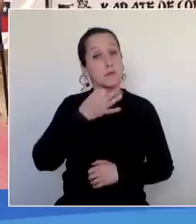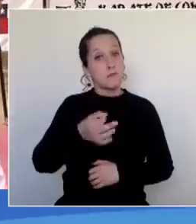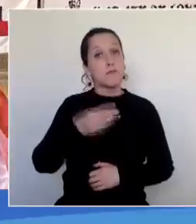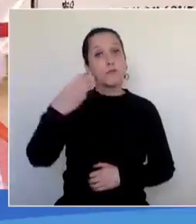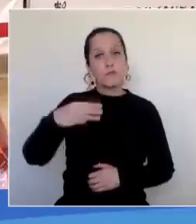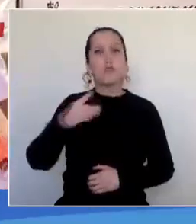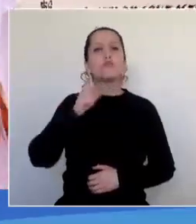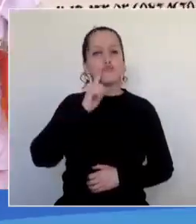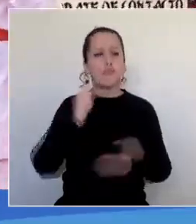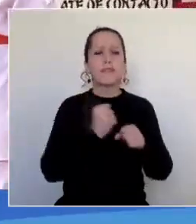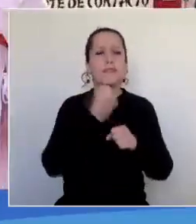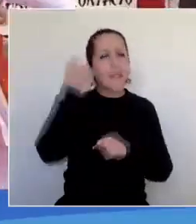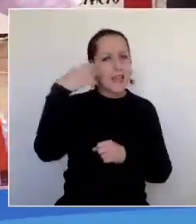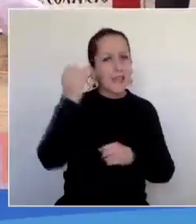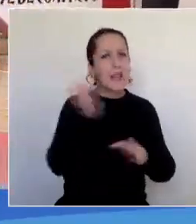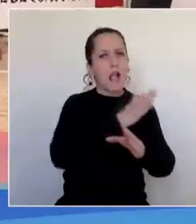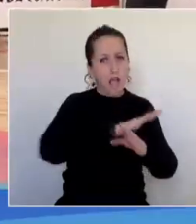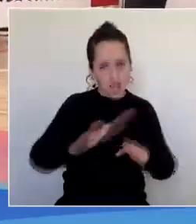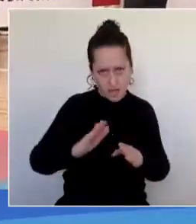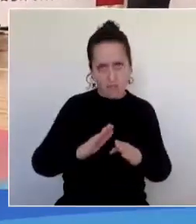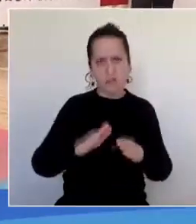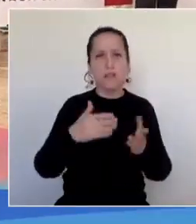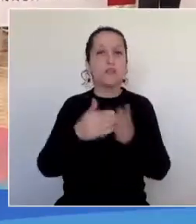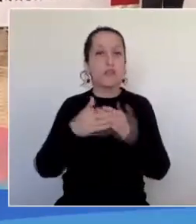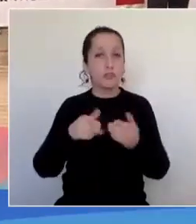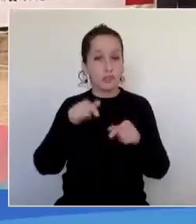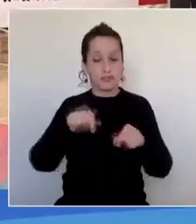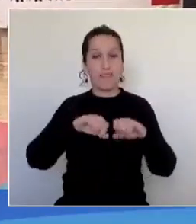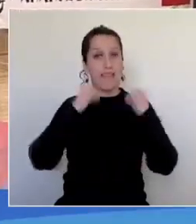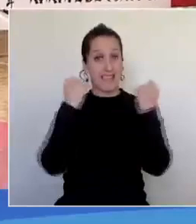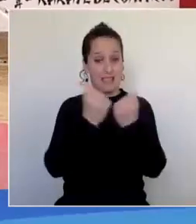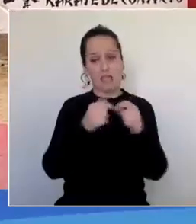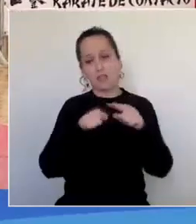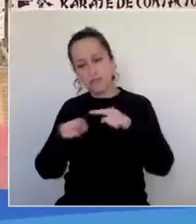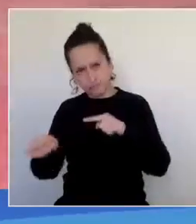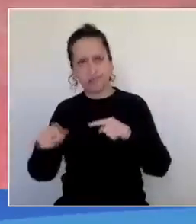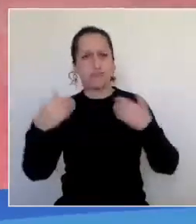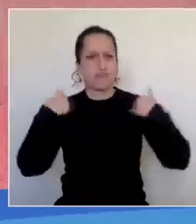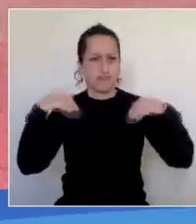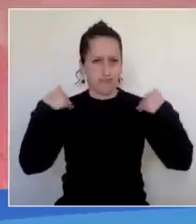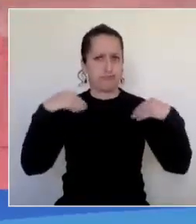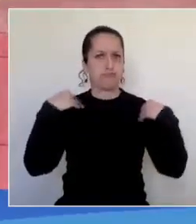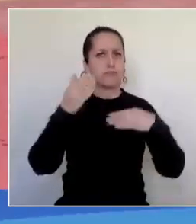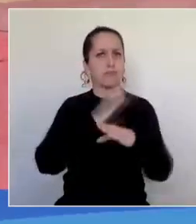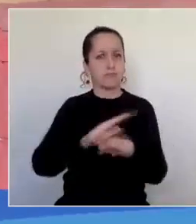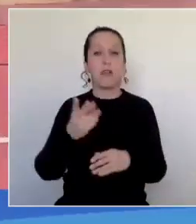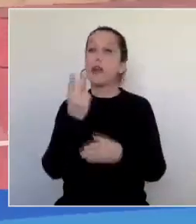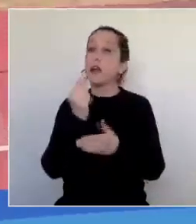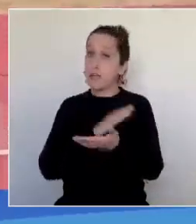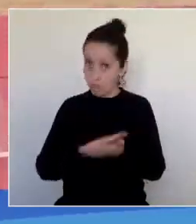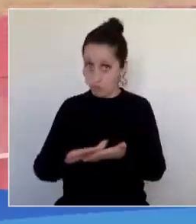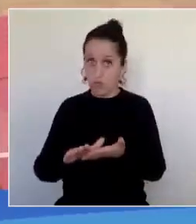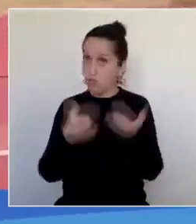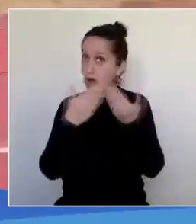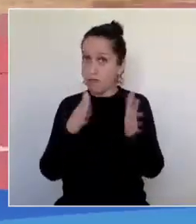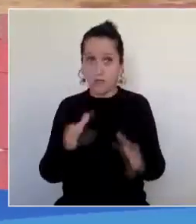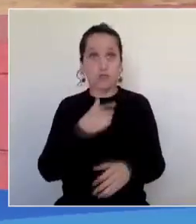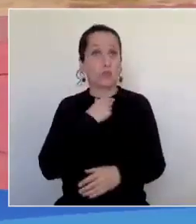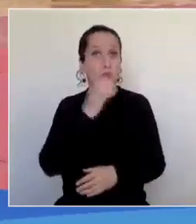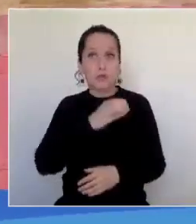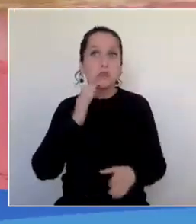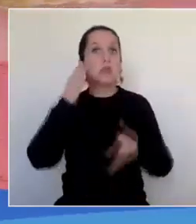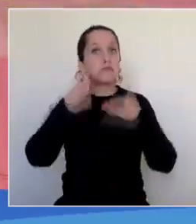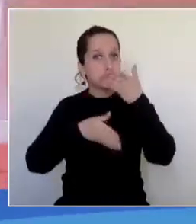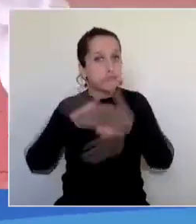cuenta con talleres de karate que funcionan en las dependencias del Estadio Esterroa Rebolledo. Son gratuitos y abiertos a la